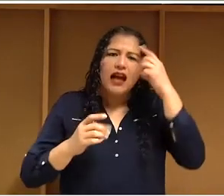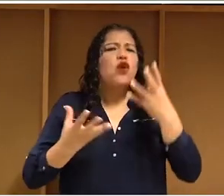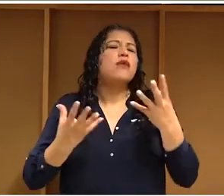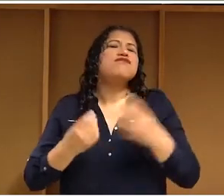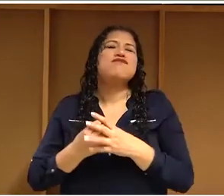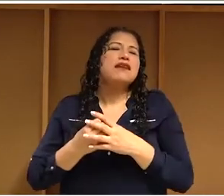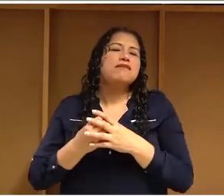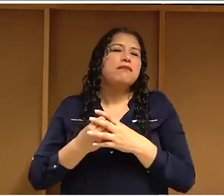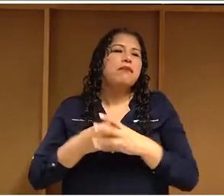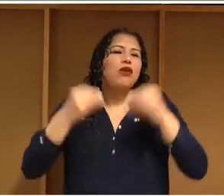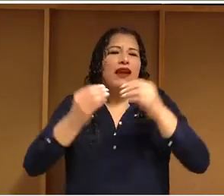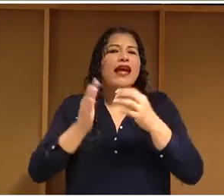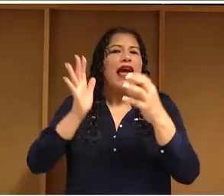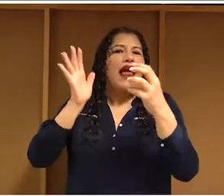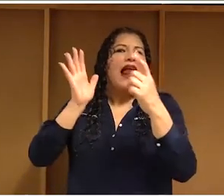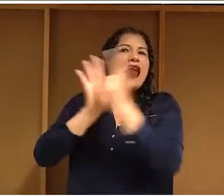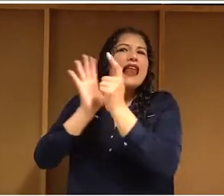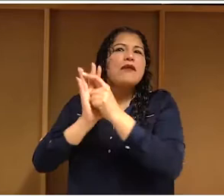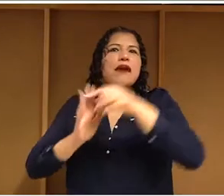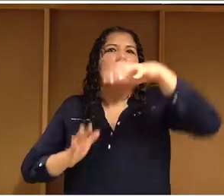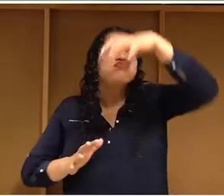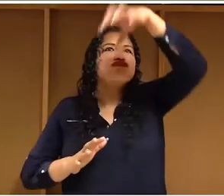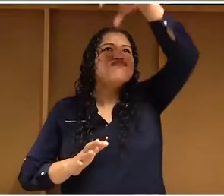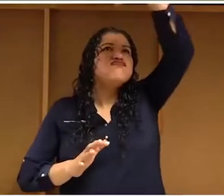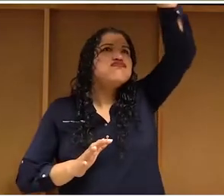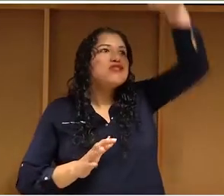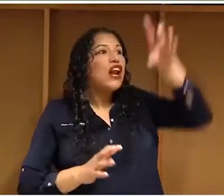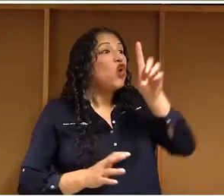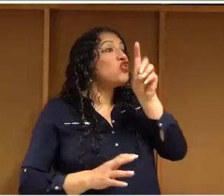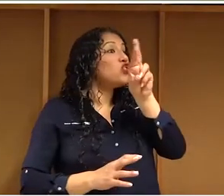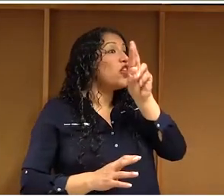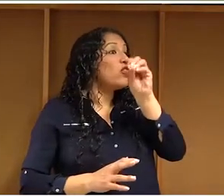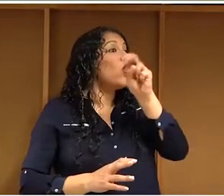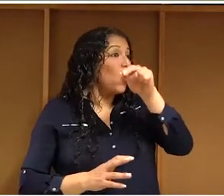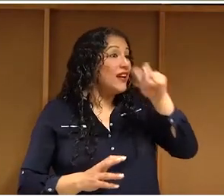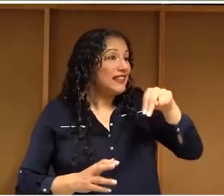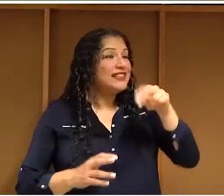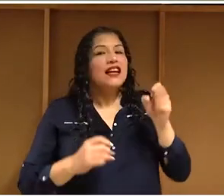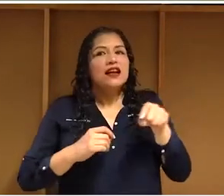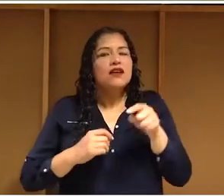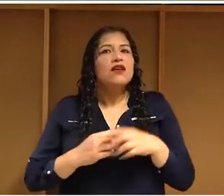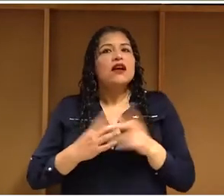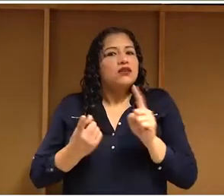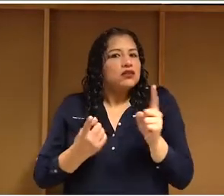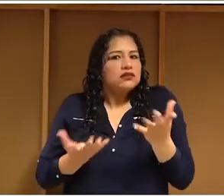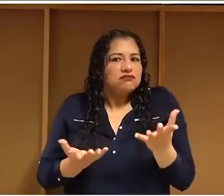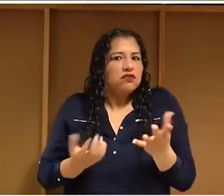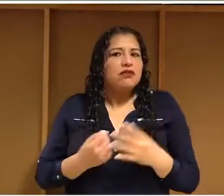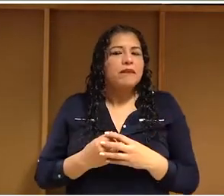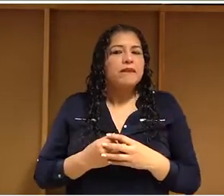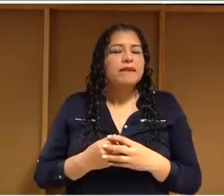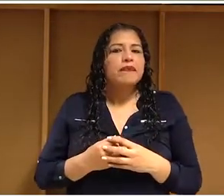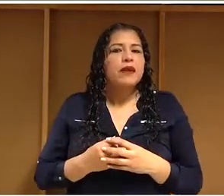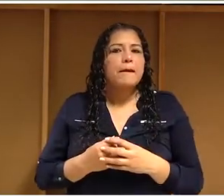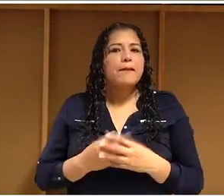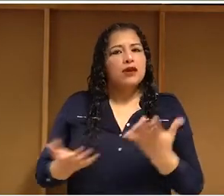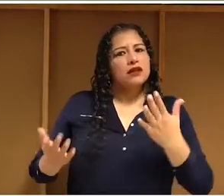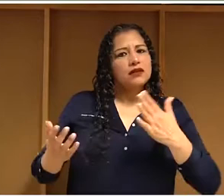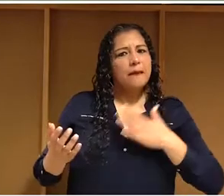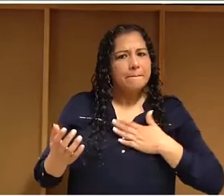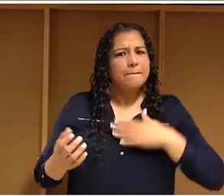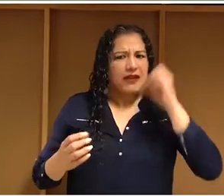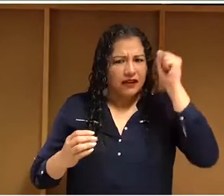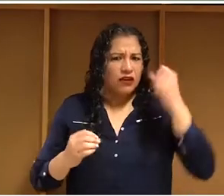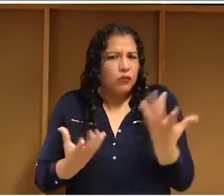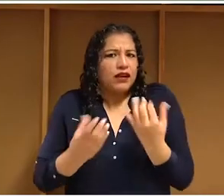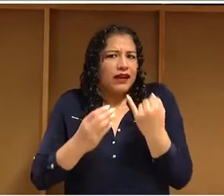pedir comida, etc. Y a menudo lo hacen porque piensan que Internet es un espacio en donde no funciona la ley. Pero lo cierto es que Internet es un espacio en